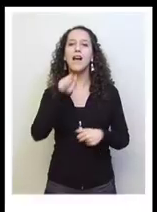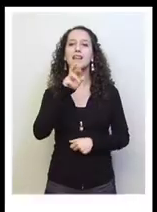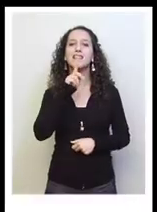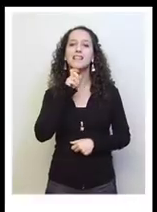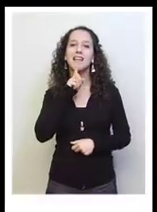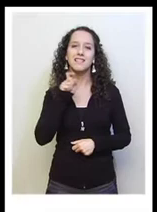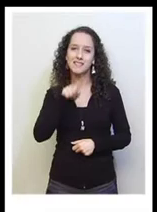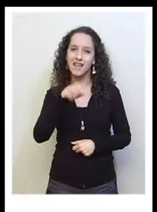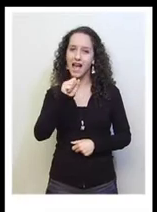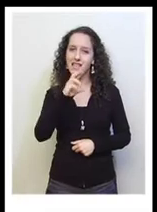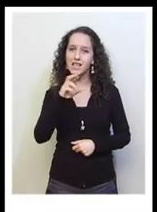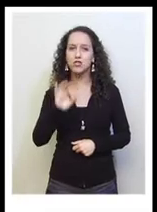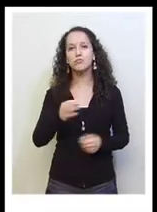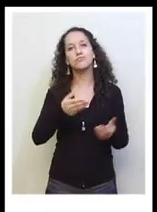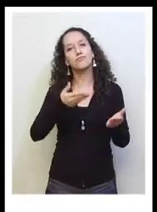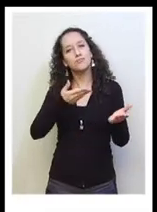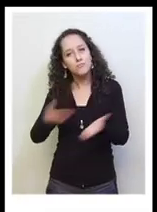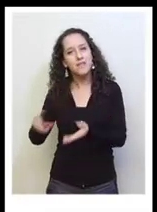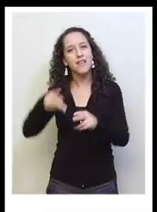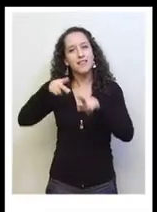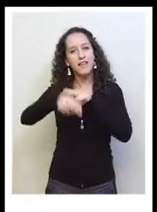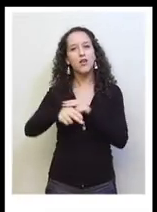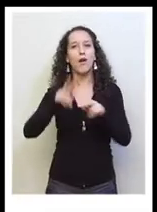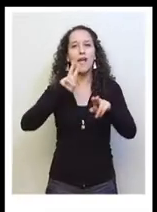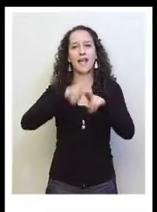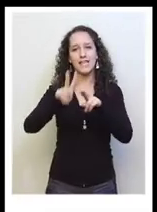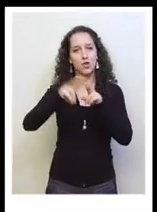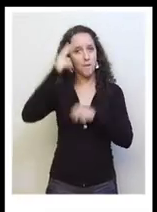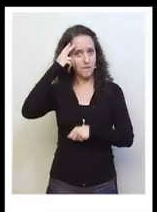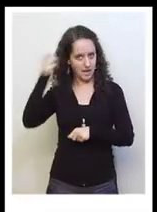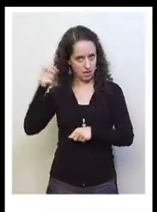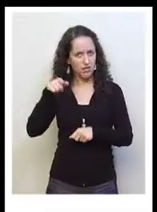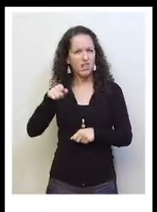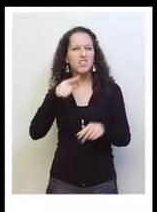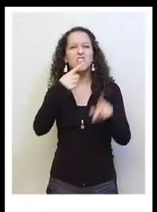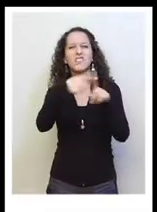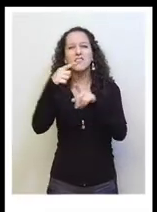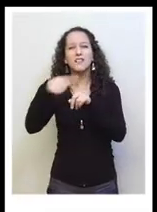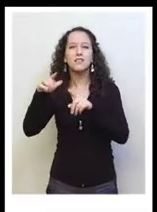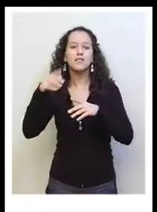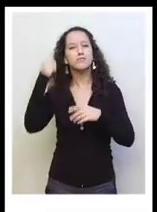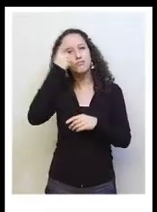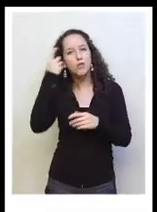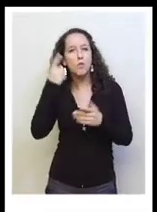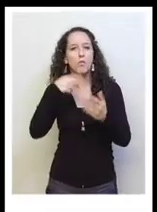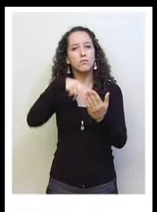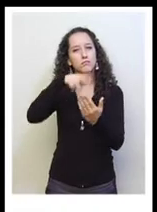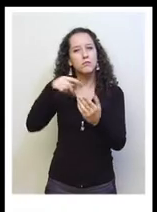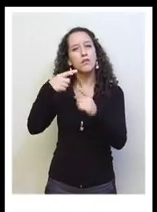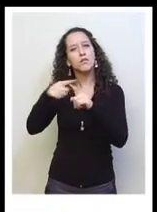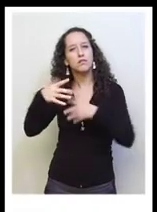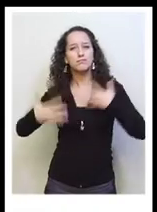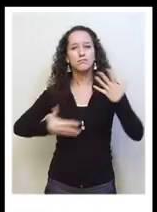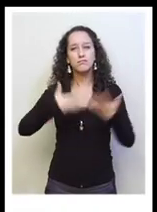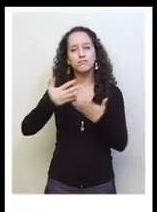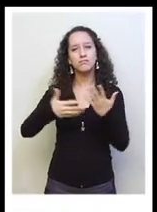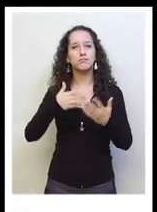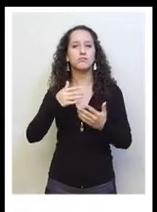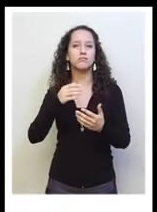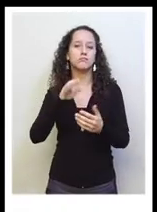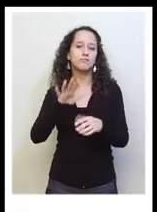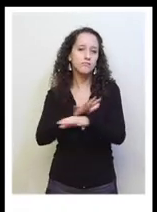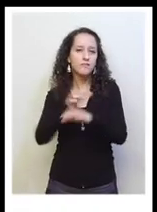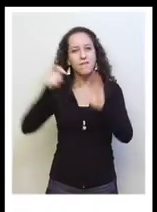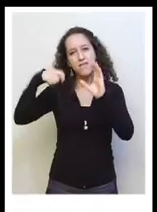Artistas del Acero te invita al estreno de Hecho en México, una obra de reflexión artística multidisciplinaria